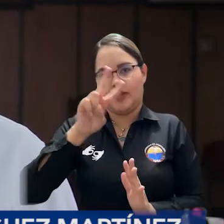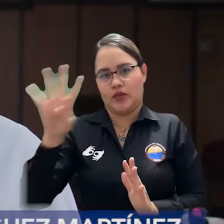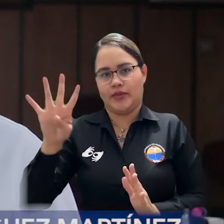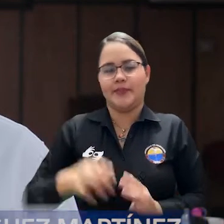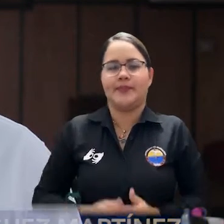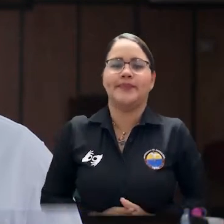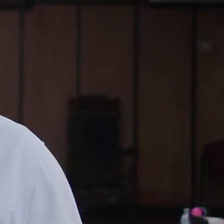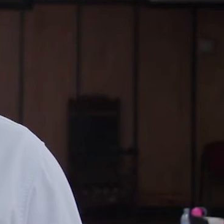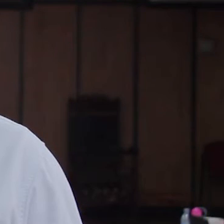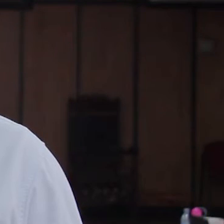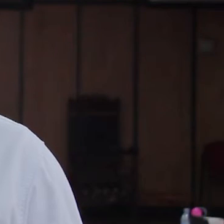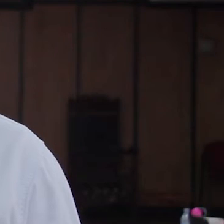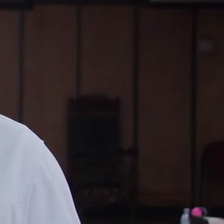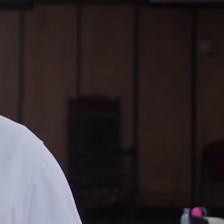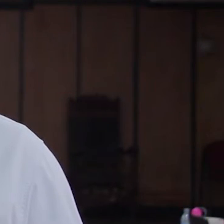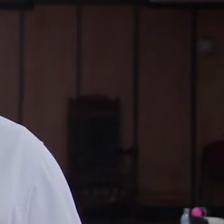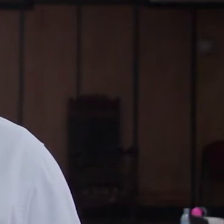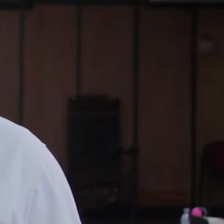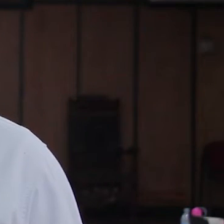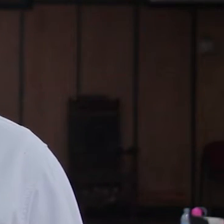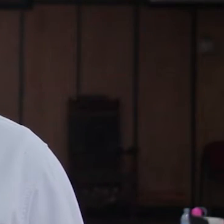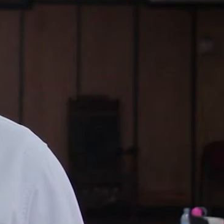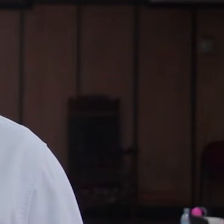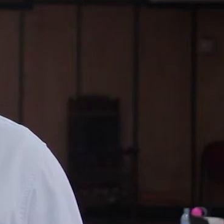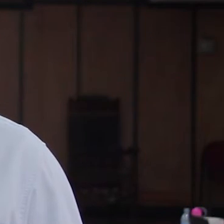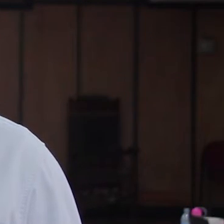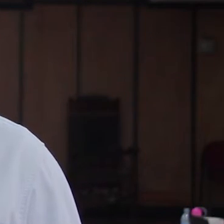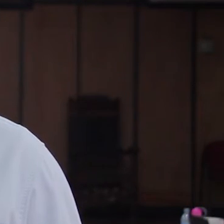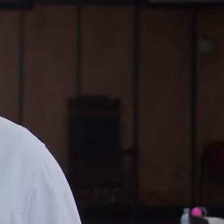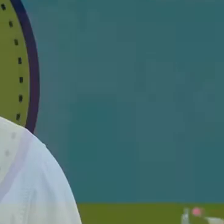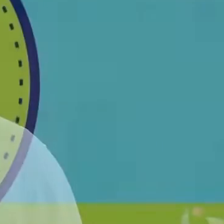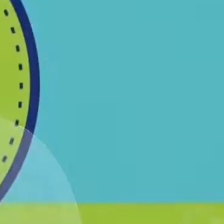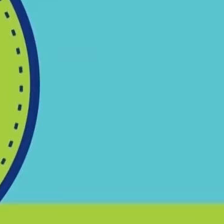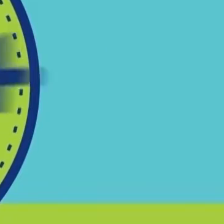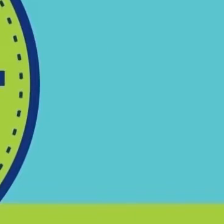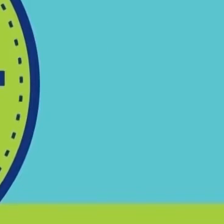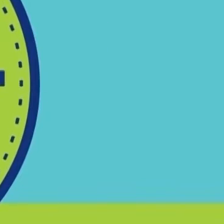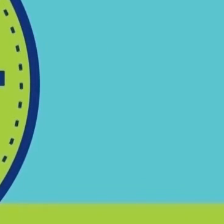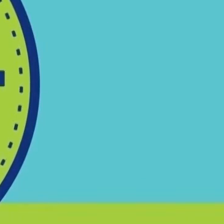electrónica para designar rector para el periodo institucional 2020-2024.